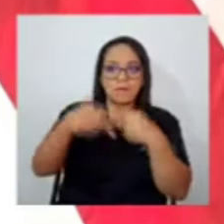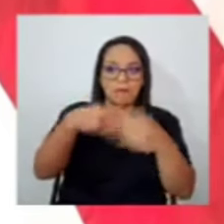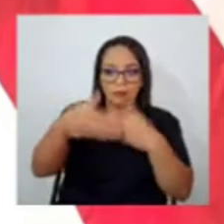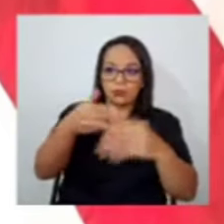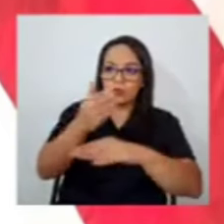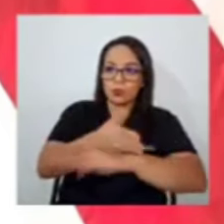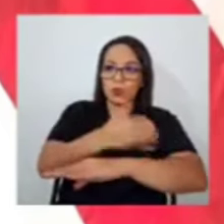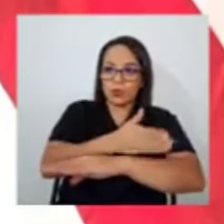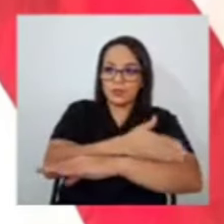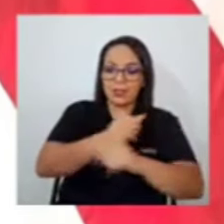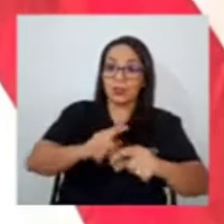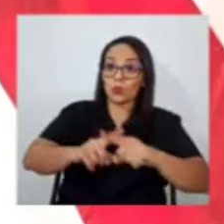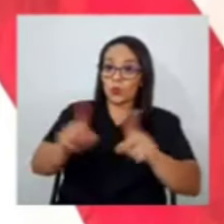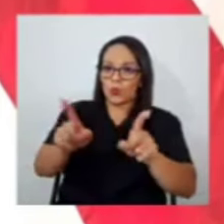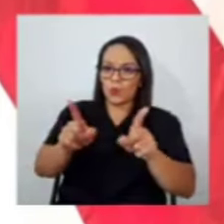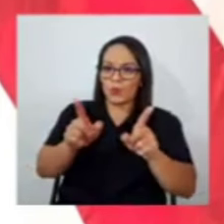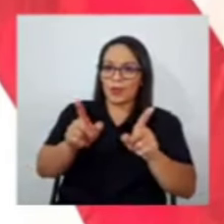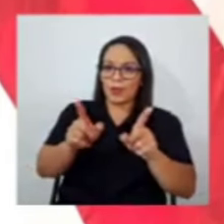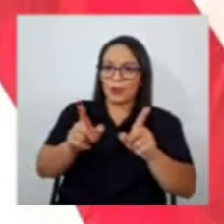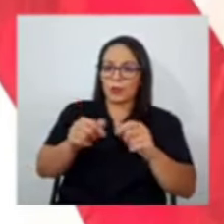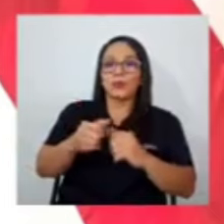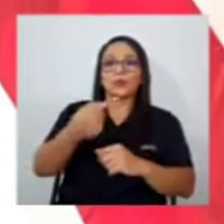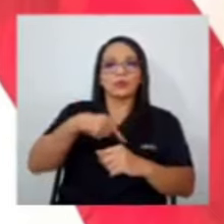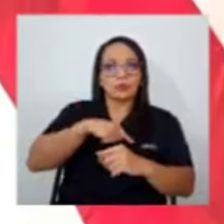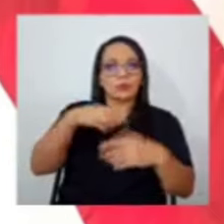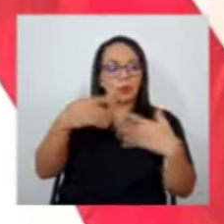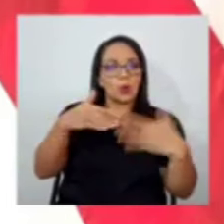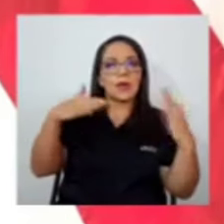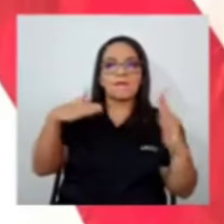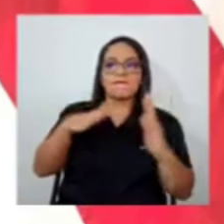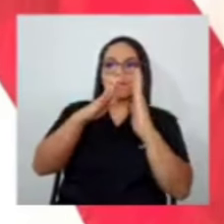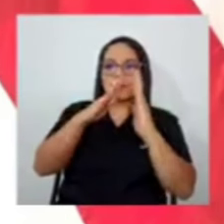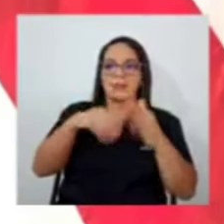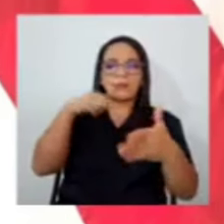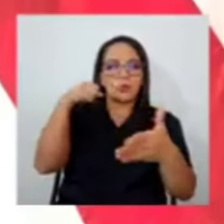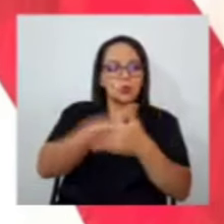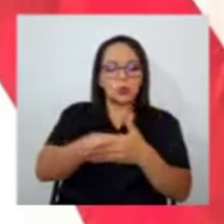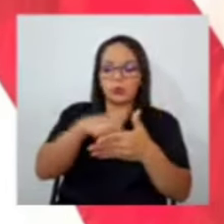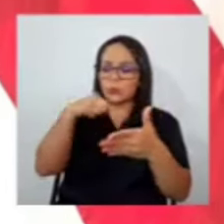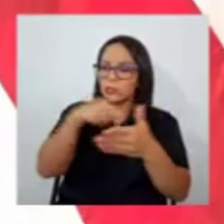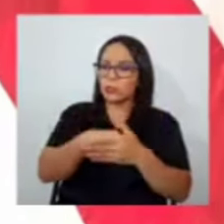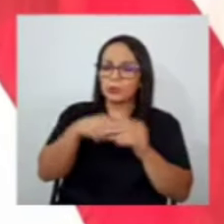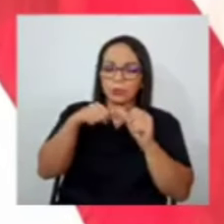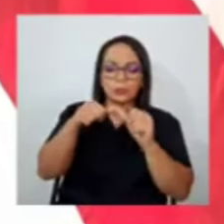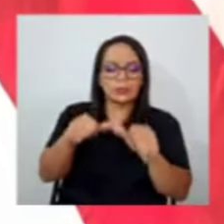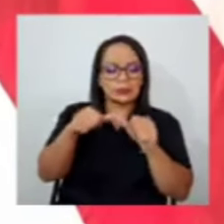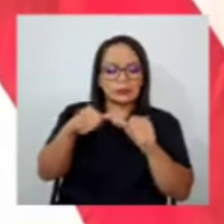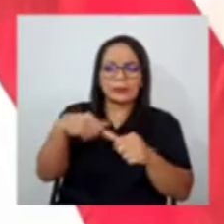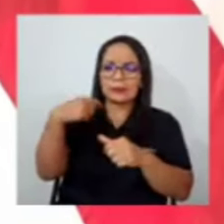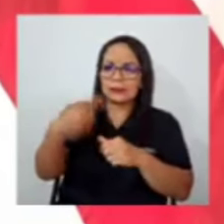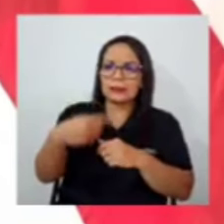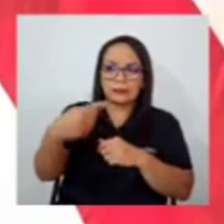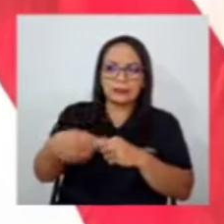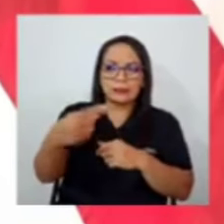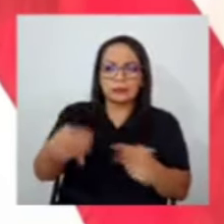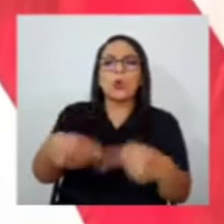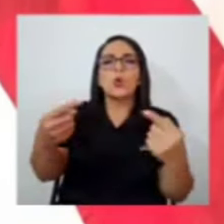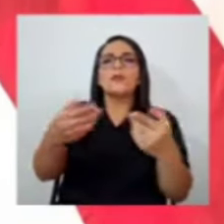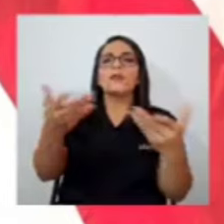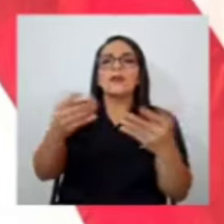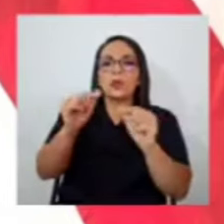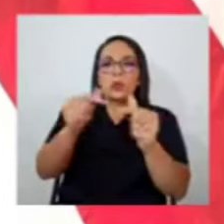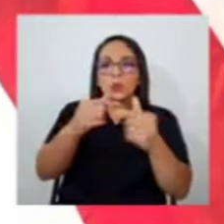pero si enfrentamos una lucha constante contra grupos de